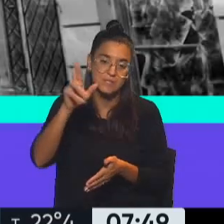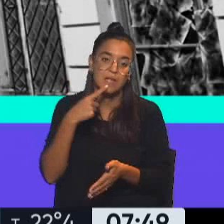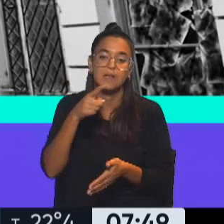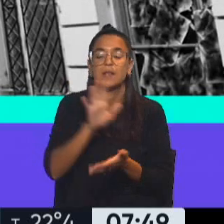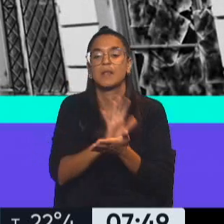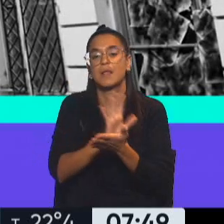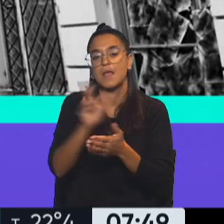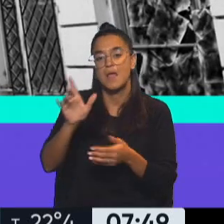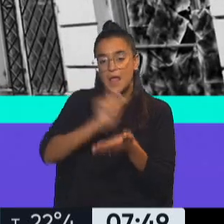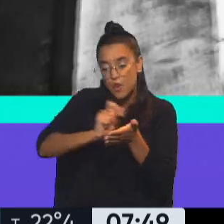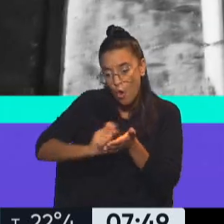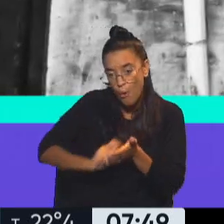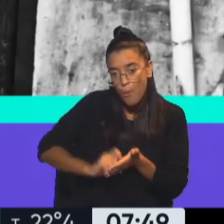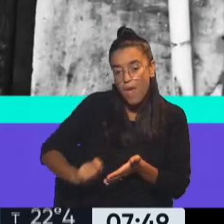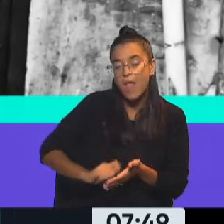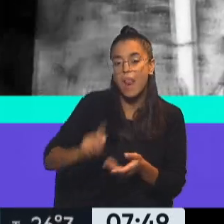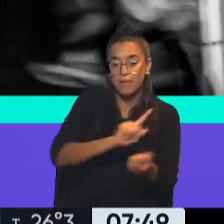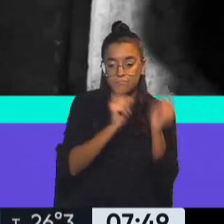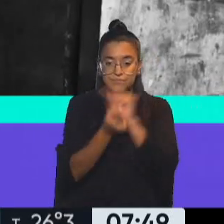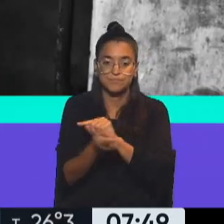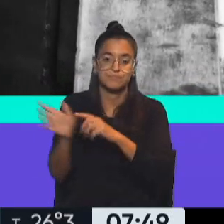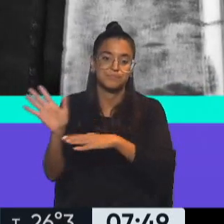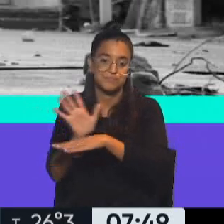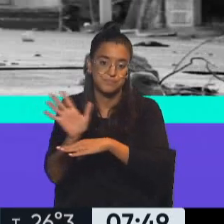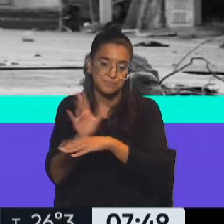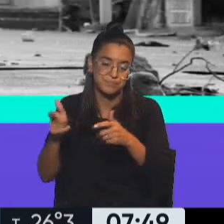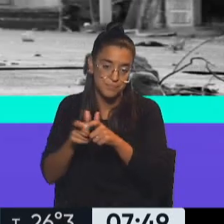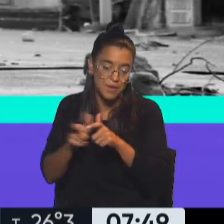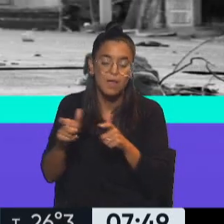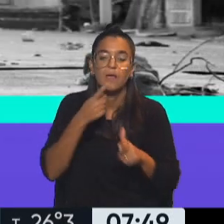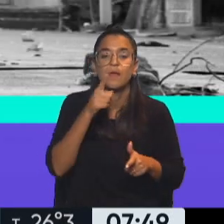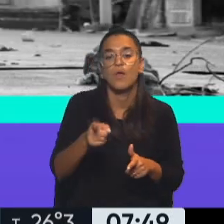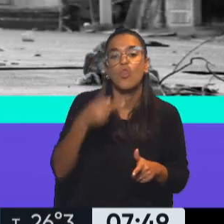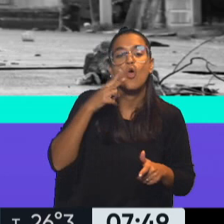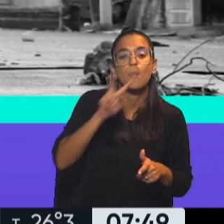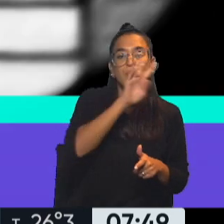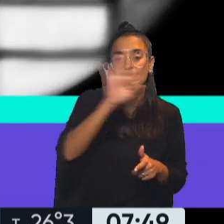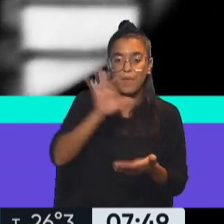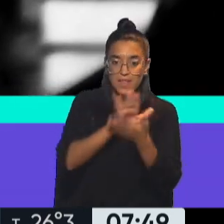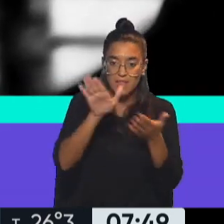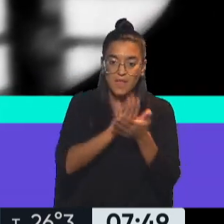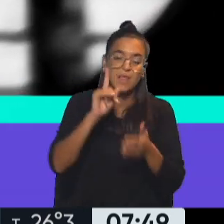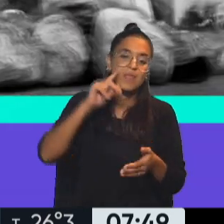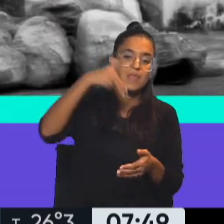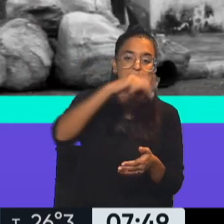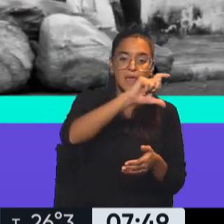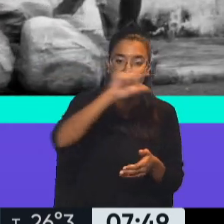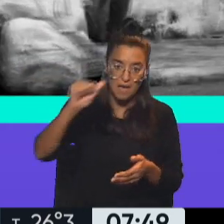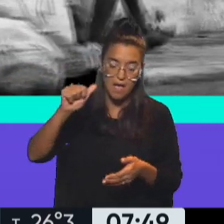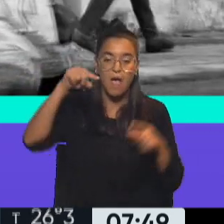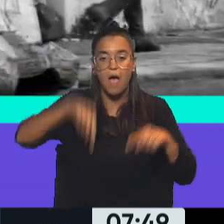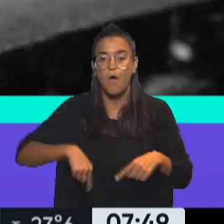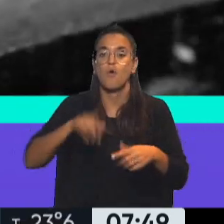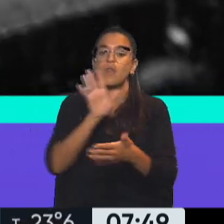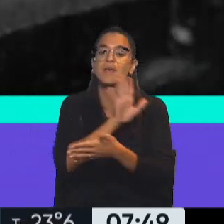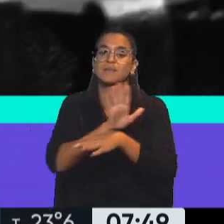el 87, El país de las últimas cosas, que estrenó a finales del año 2020 en la plataforma del Inca, en Cinear Play, y ahora llega a